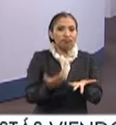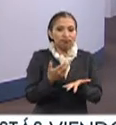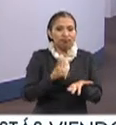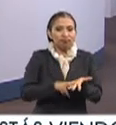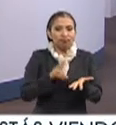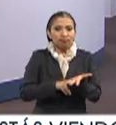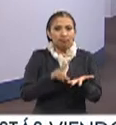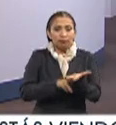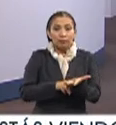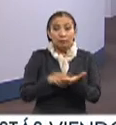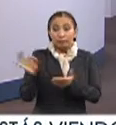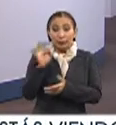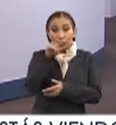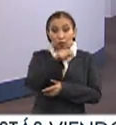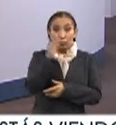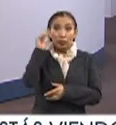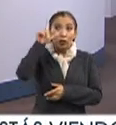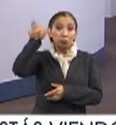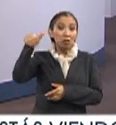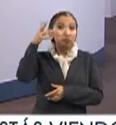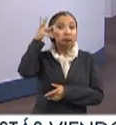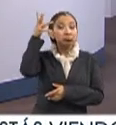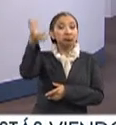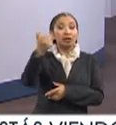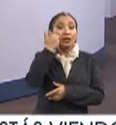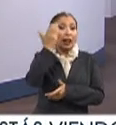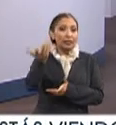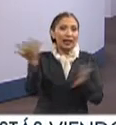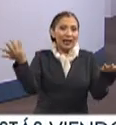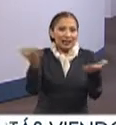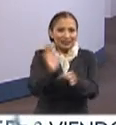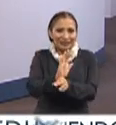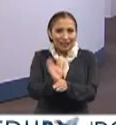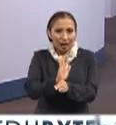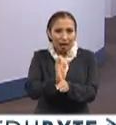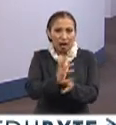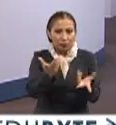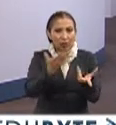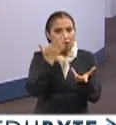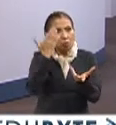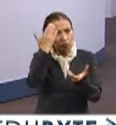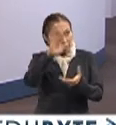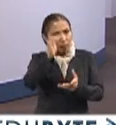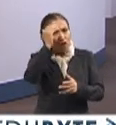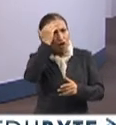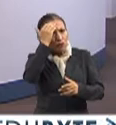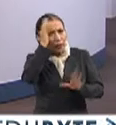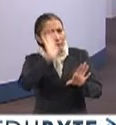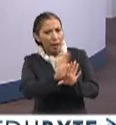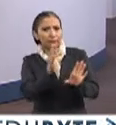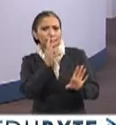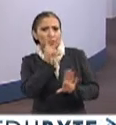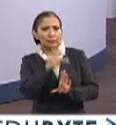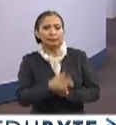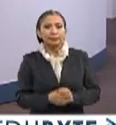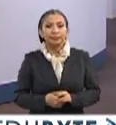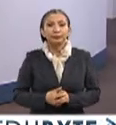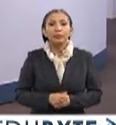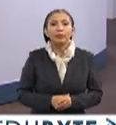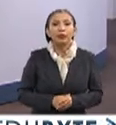las herramientas para que si tú te quieres dedicar a este arte, pues lo hagas de manera más cobijada, ¿no?